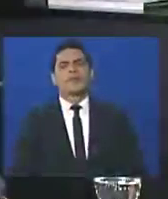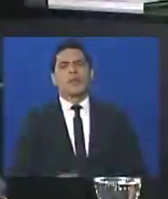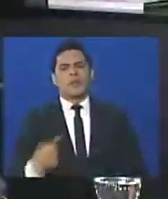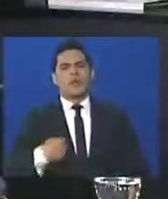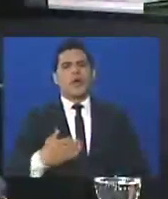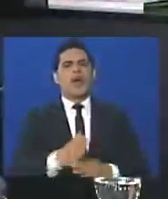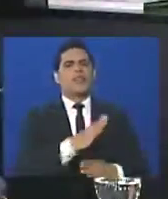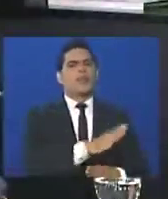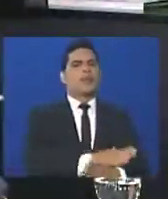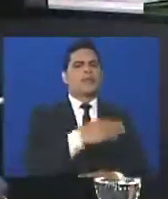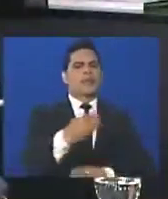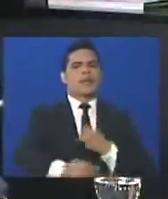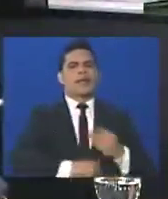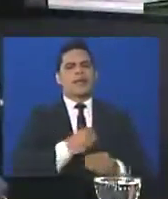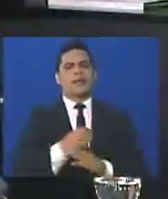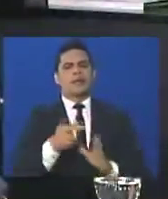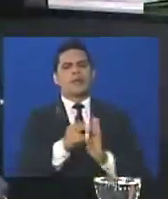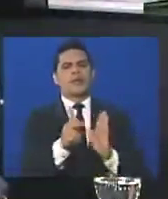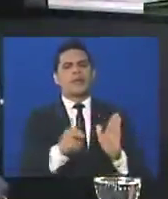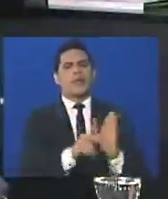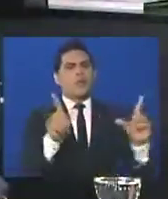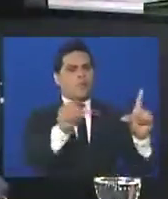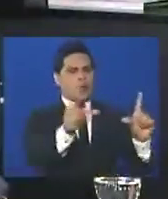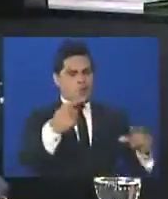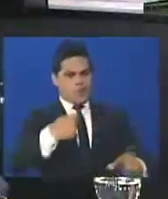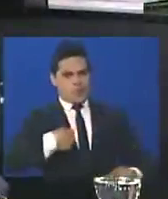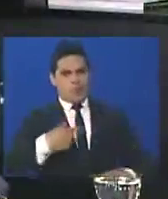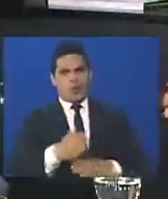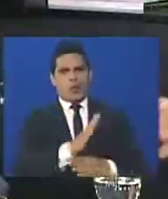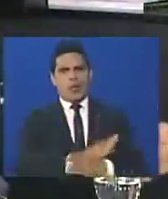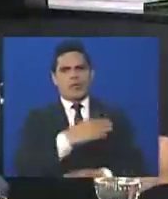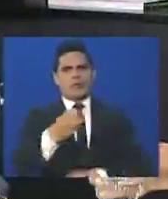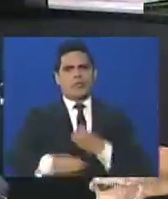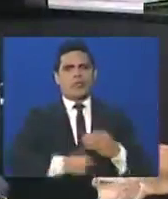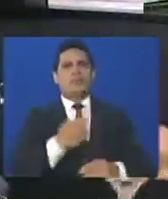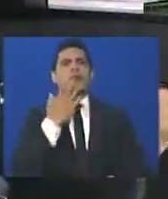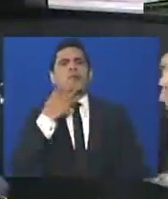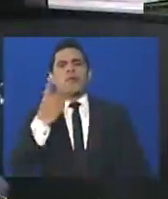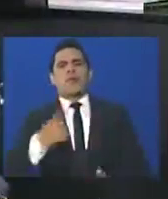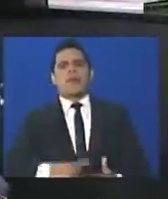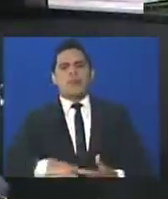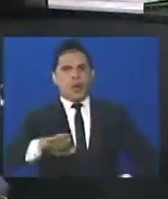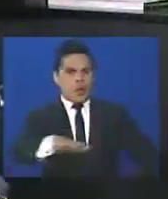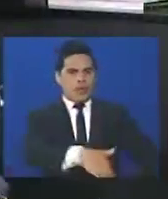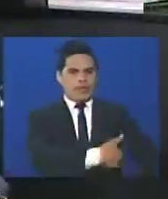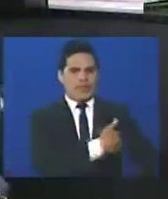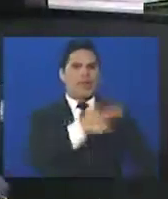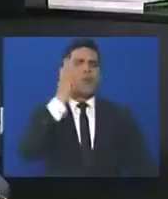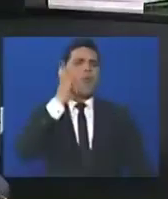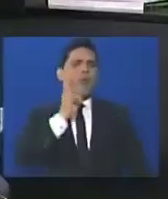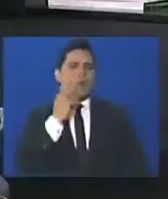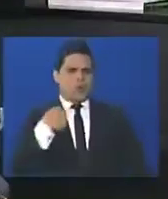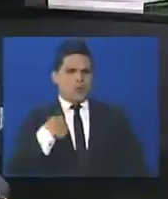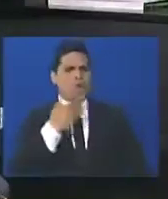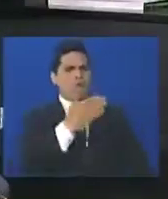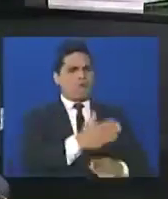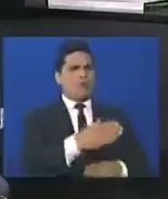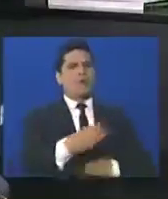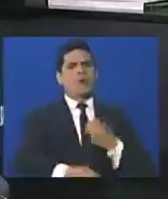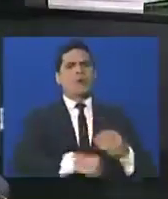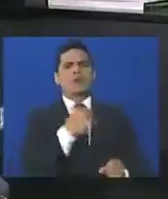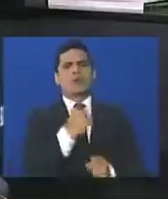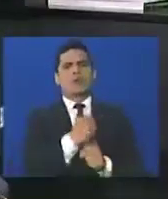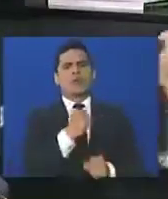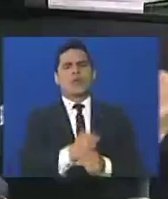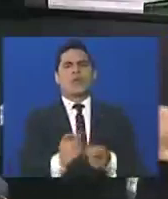Yo anteriormente hice unos programas que tenían que ver con el cuartel de la montaña, la Universidad Bolivariana, en fin, y la gente